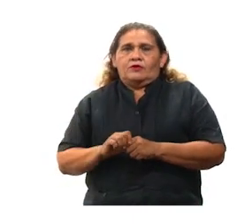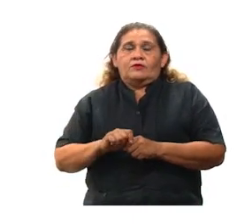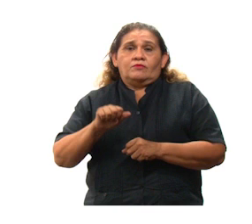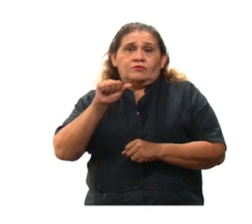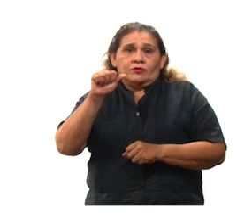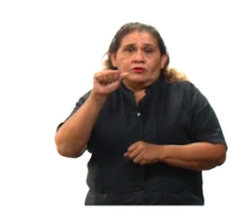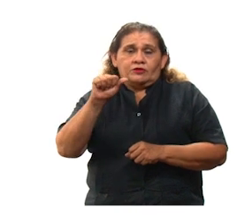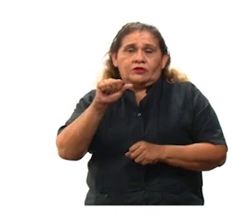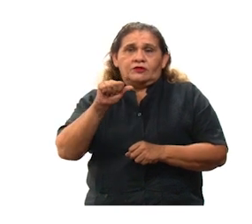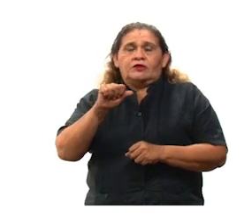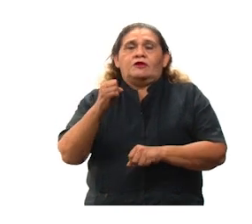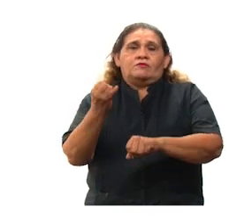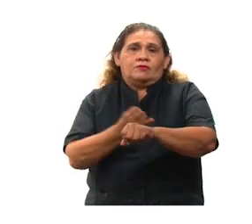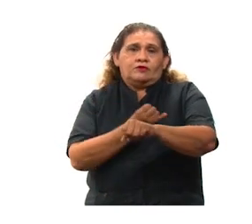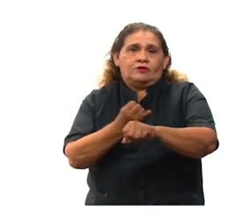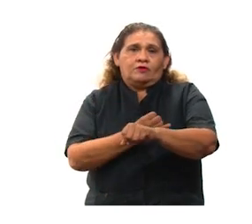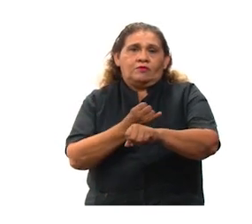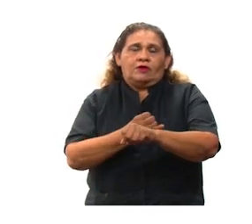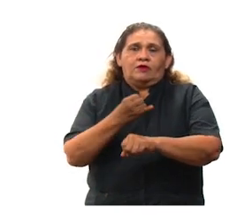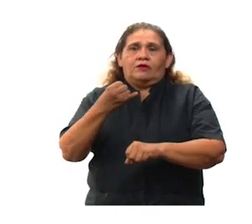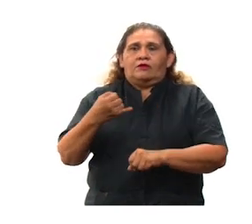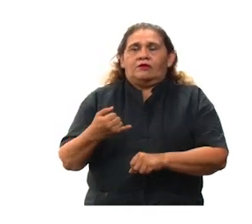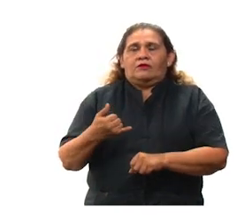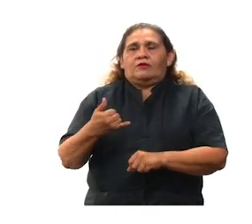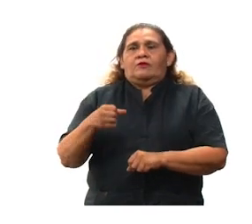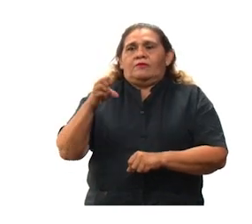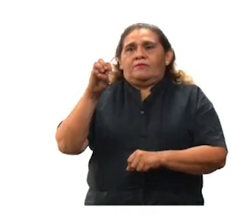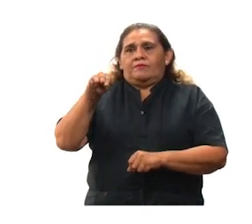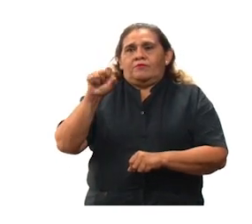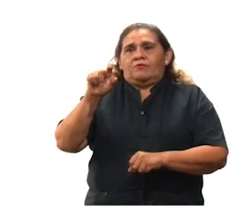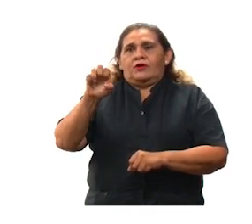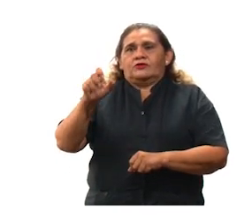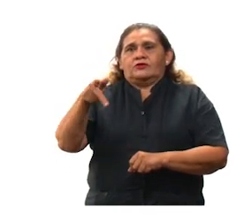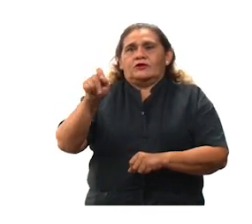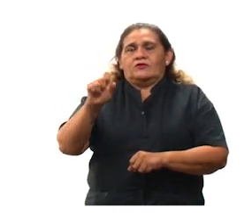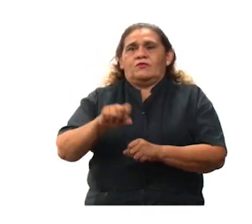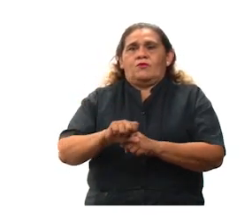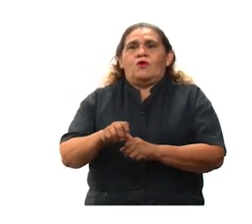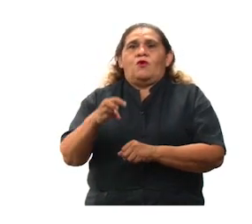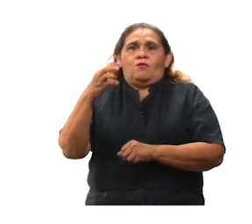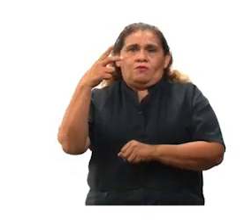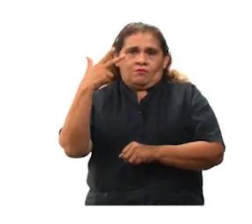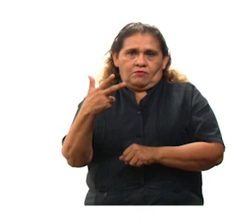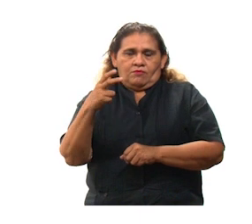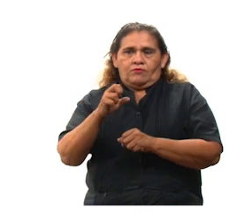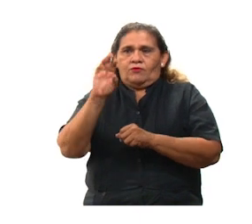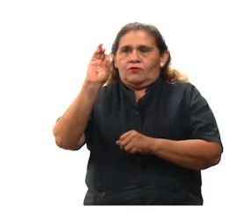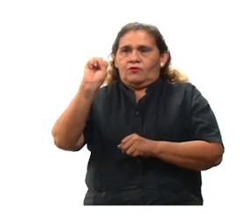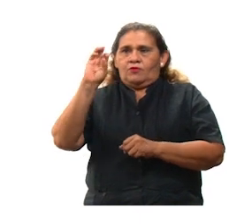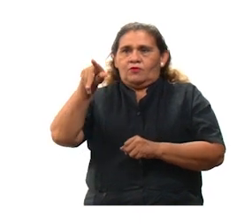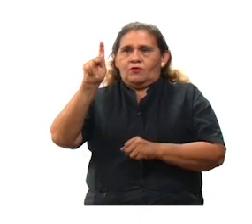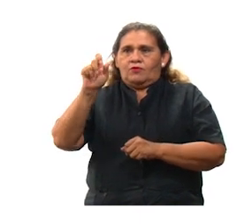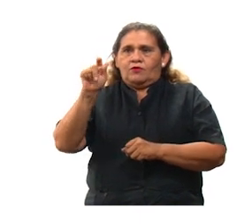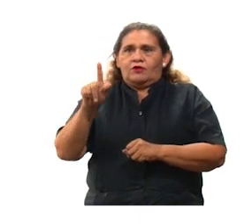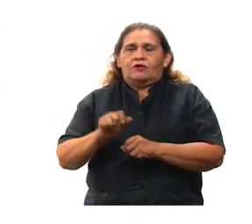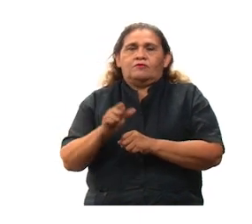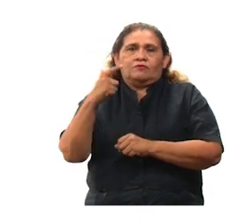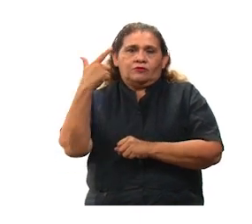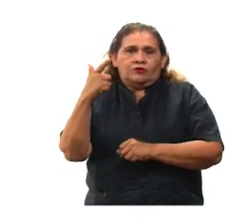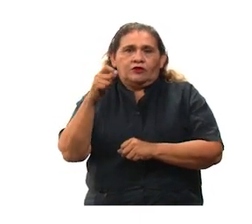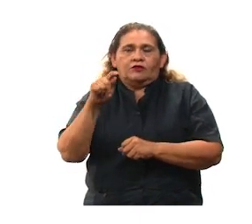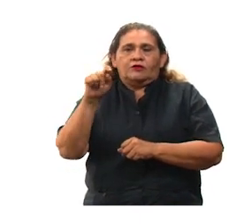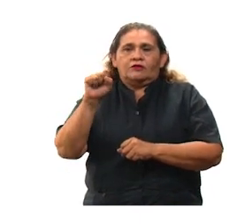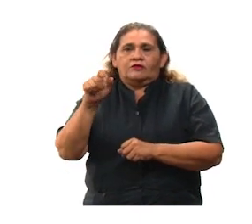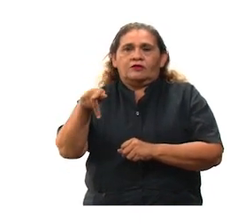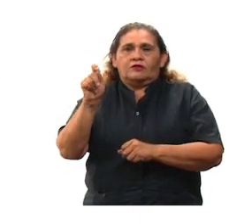Izamal y Mashcanú, 11 en Cacalchén y Valladolid, 8 en Concal, 7 en Tecach y